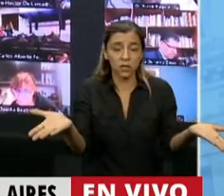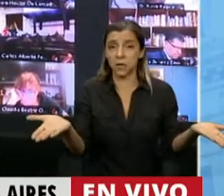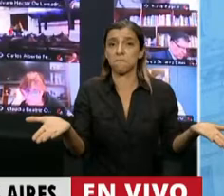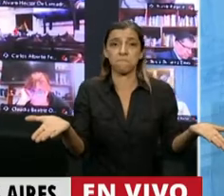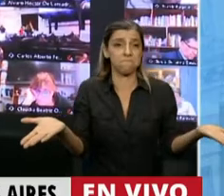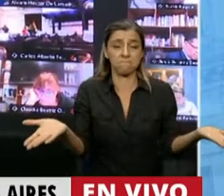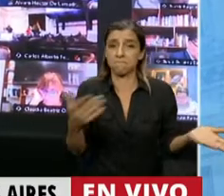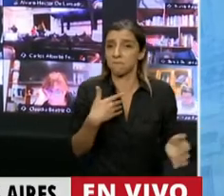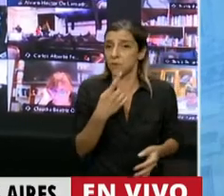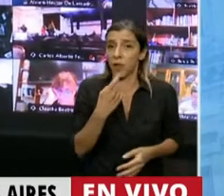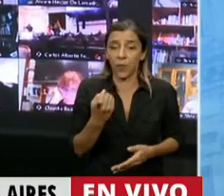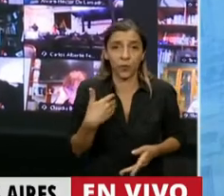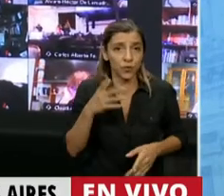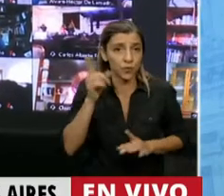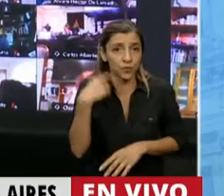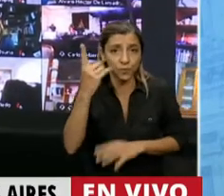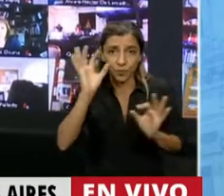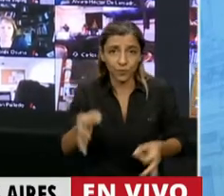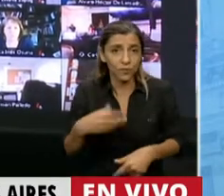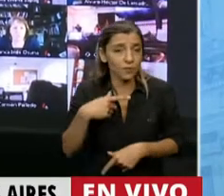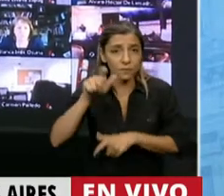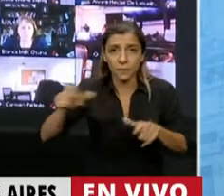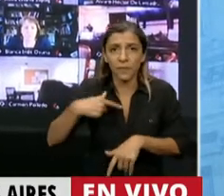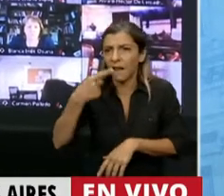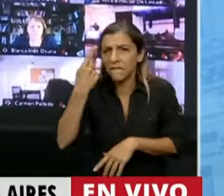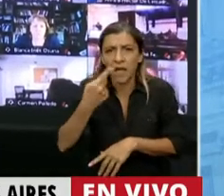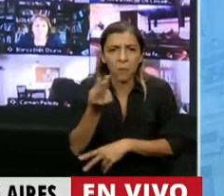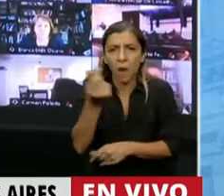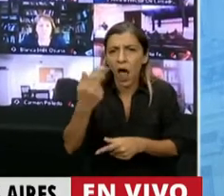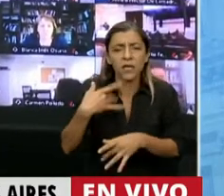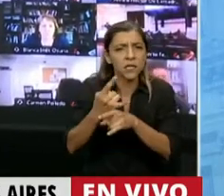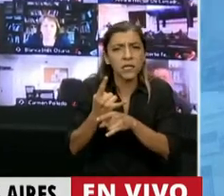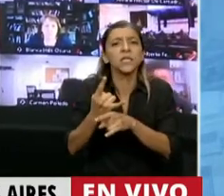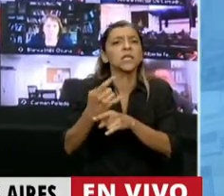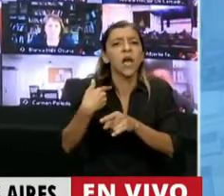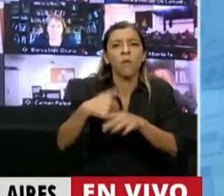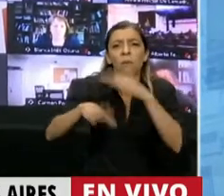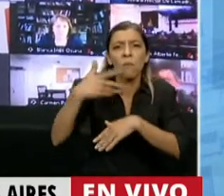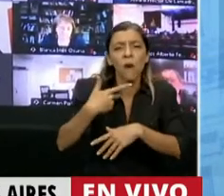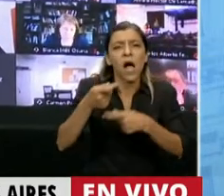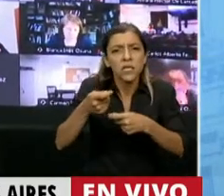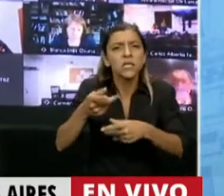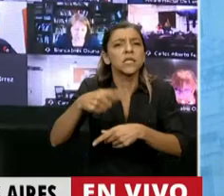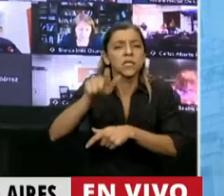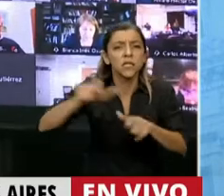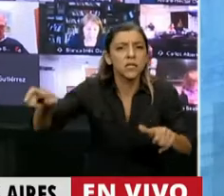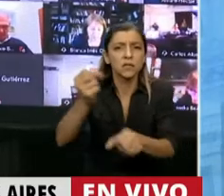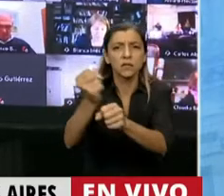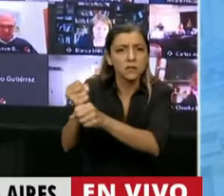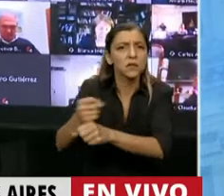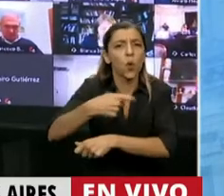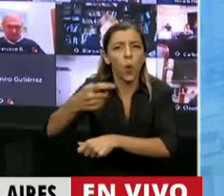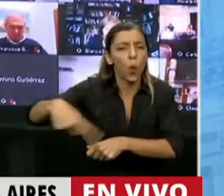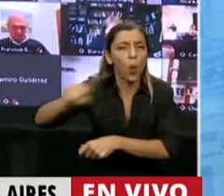en un cuadro donde la clase capitalista confisca y saquea sistemáticamente a los trabajadores, a los jubilados y a los que menos